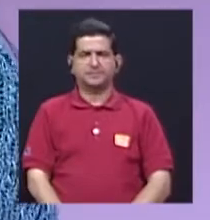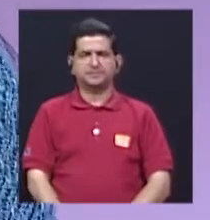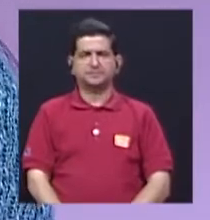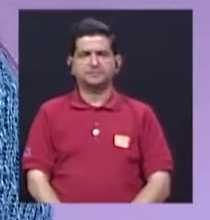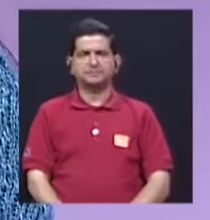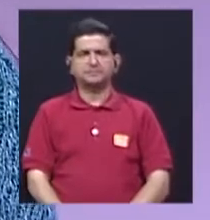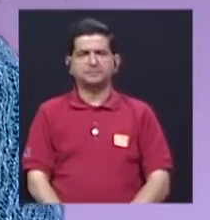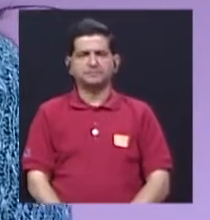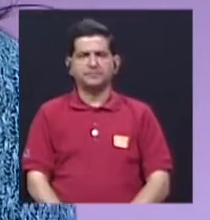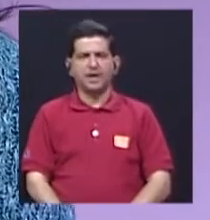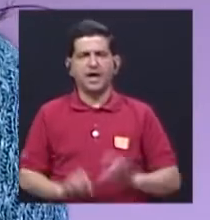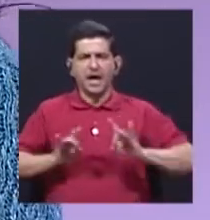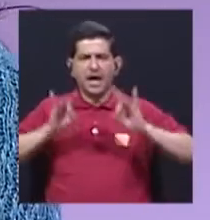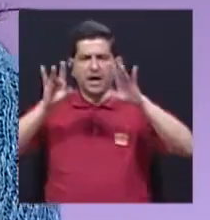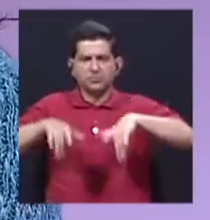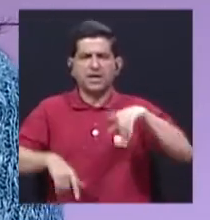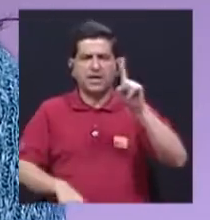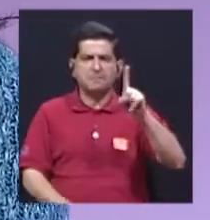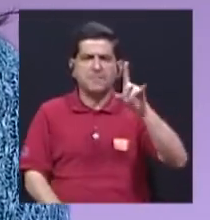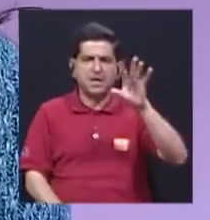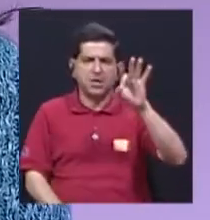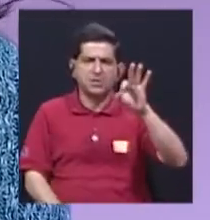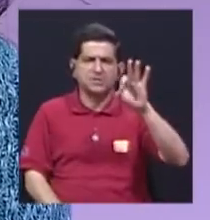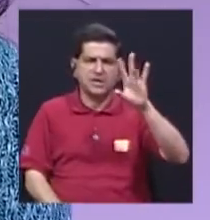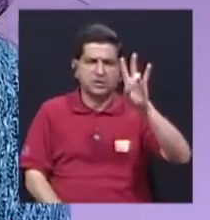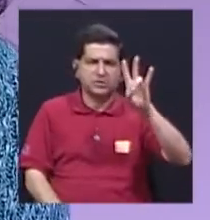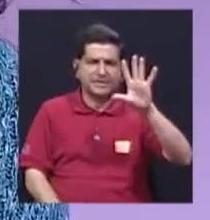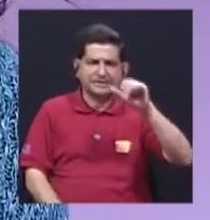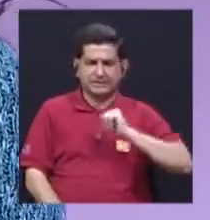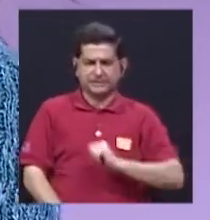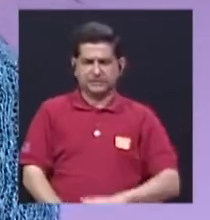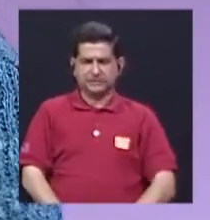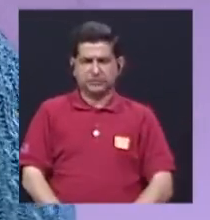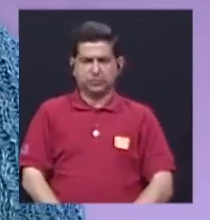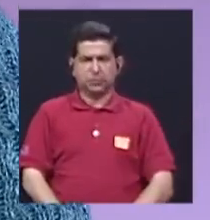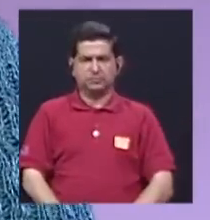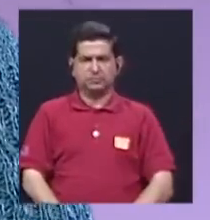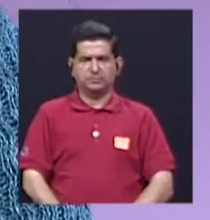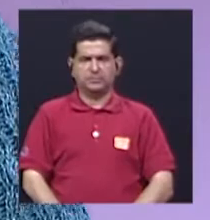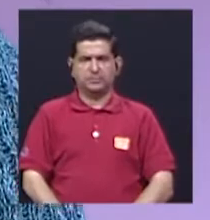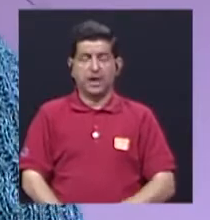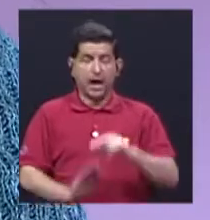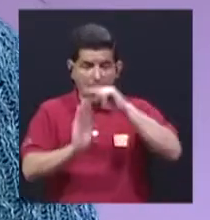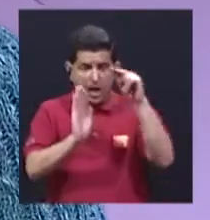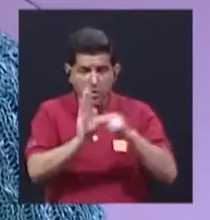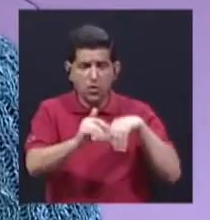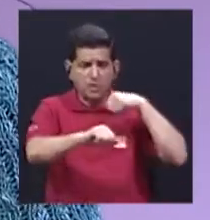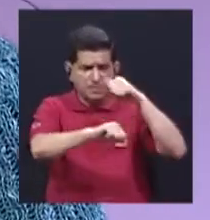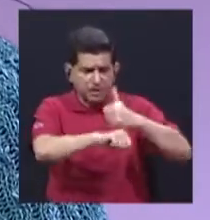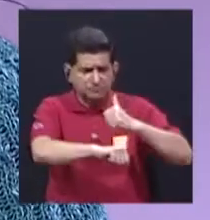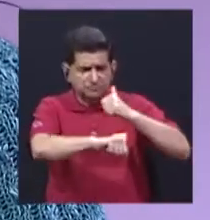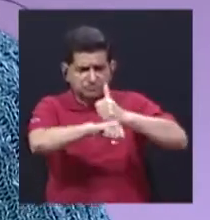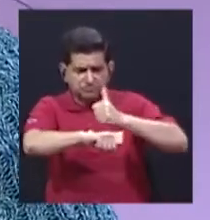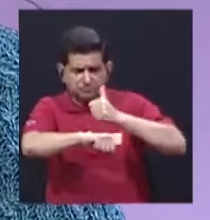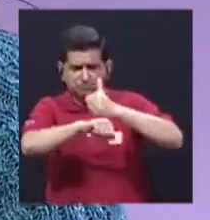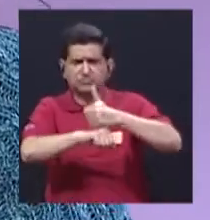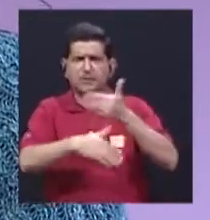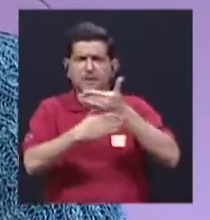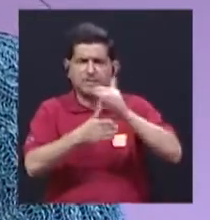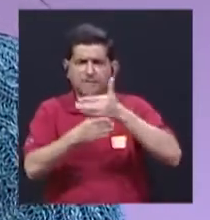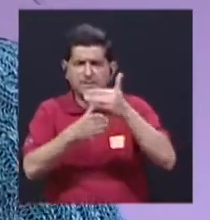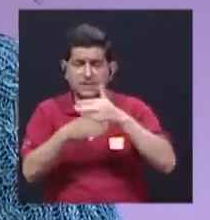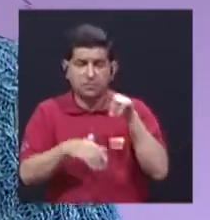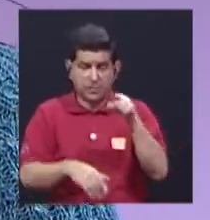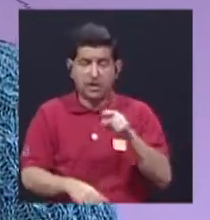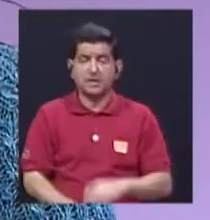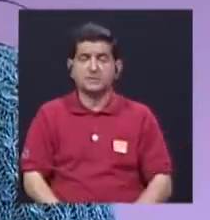Australia desde 1975, ¿verdad?, normando, regulando, estableciendo cómo distribuir este